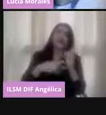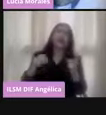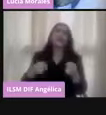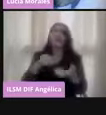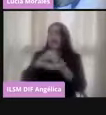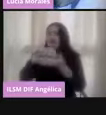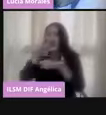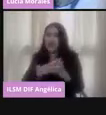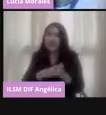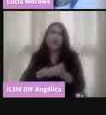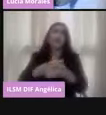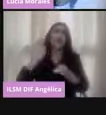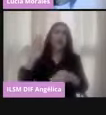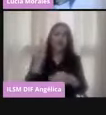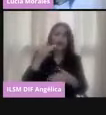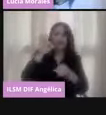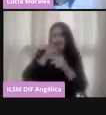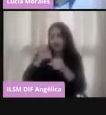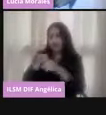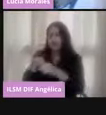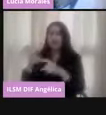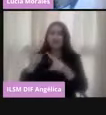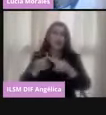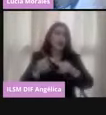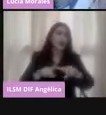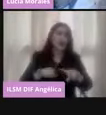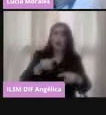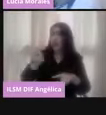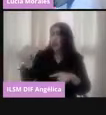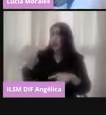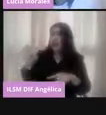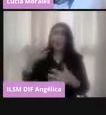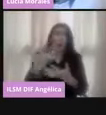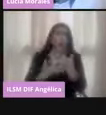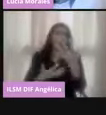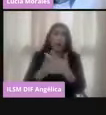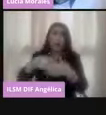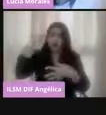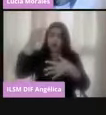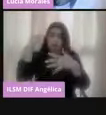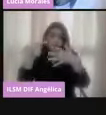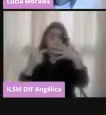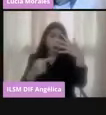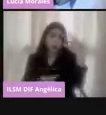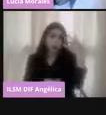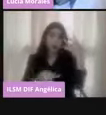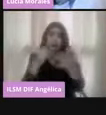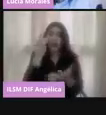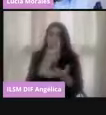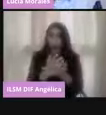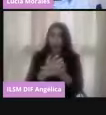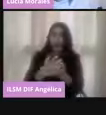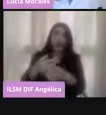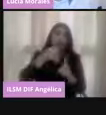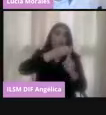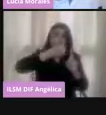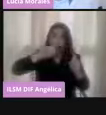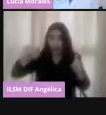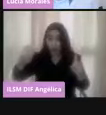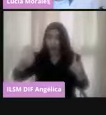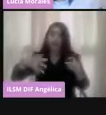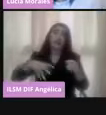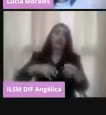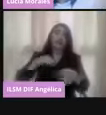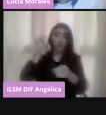tiene muchísimas funciones que no se limitan exclusivamente a la organización de las elecciones, y uno de esos